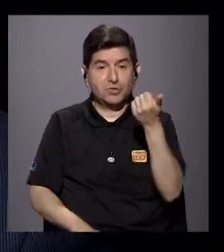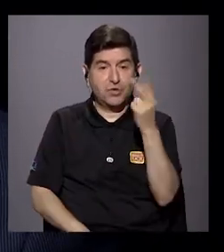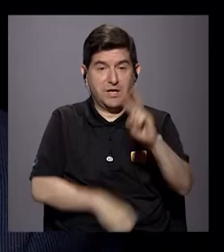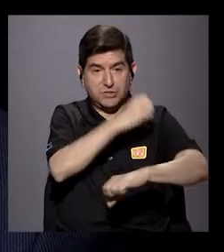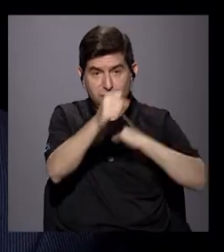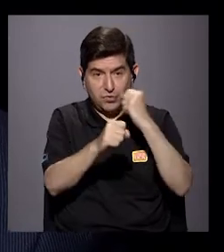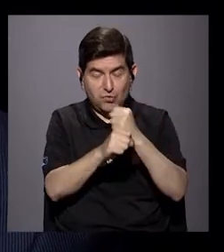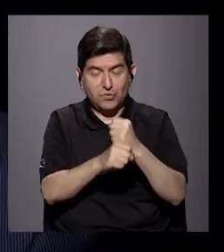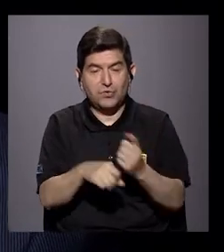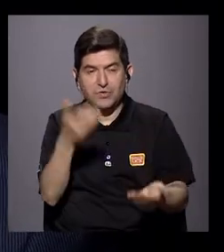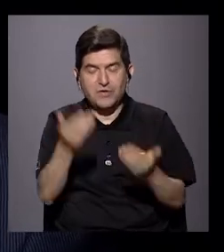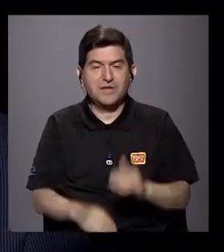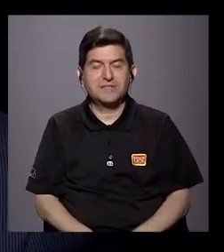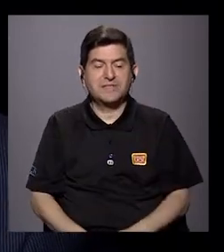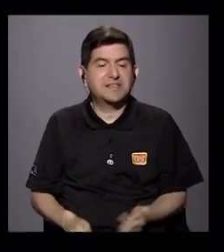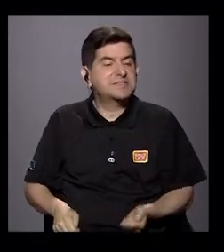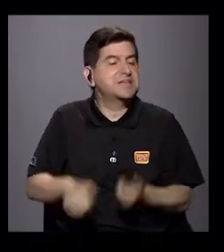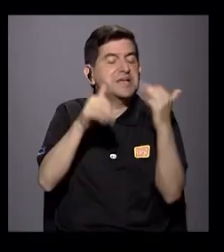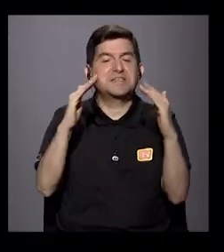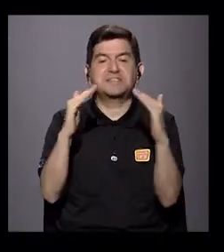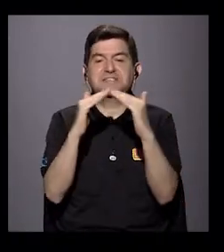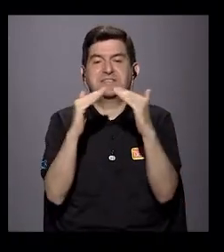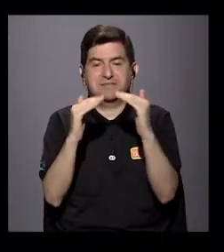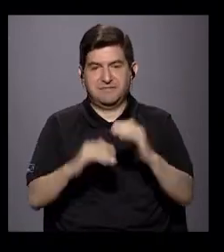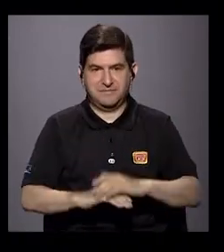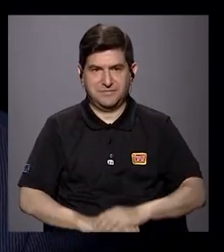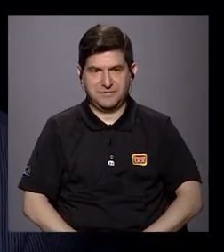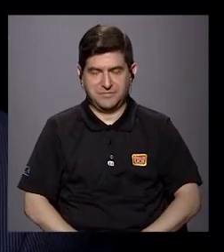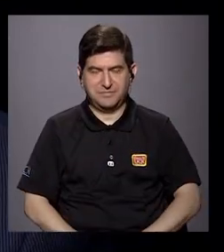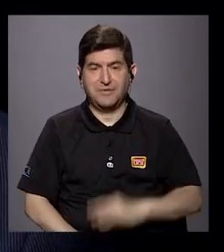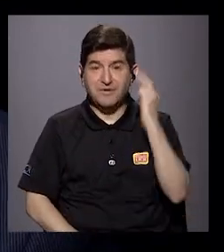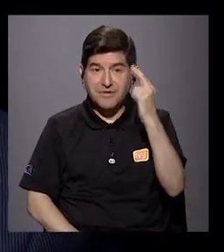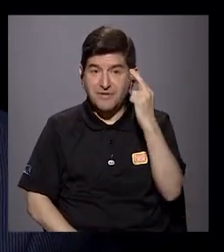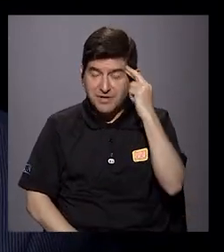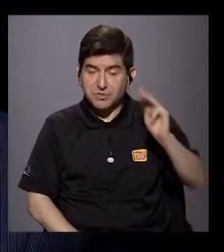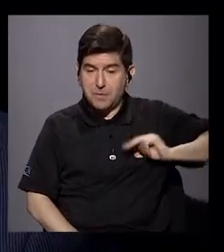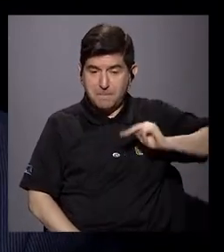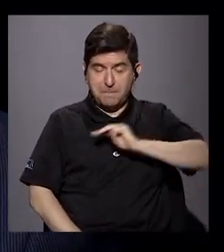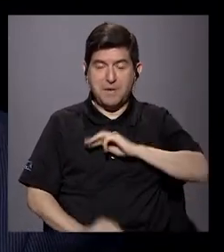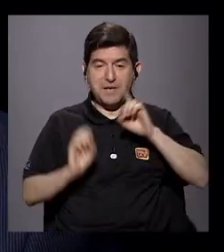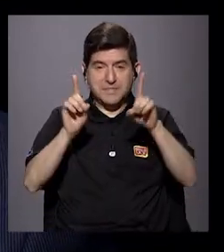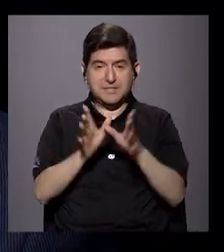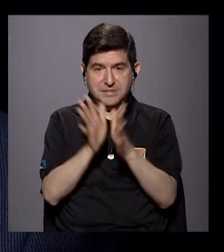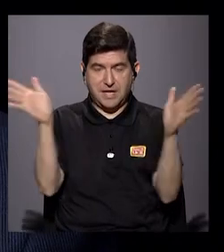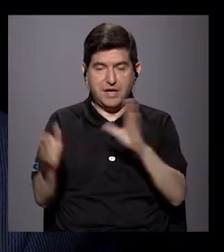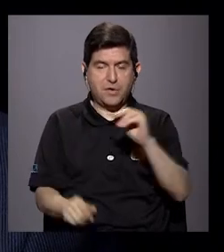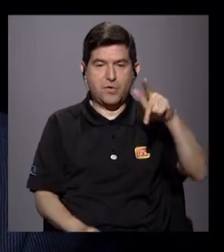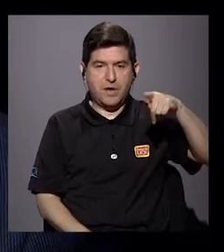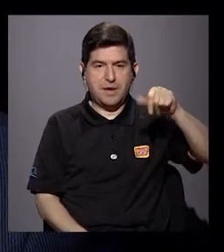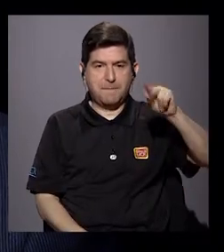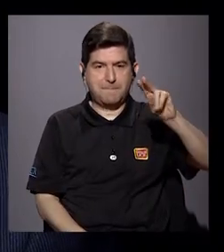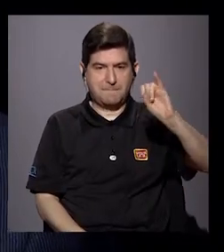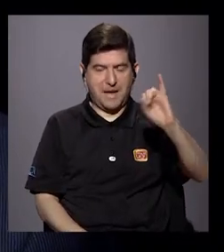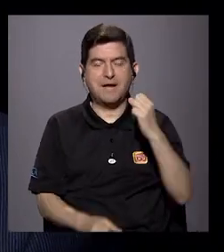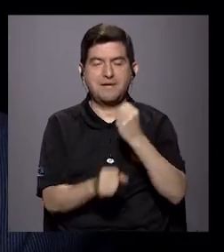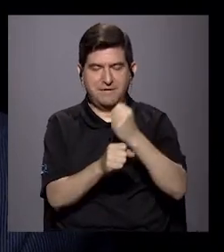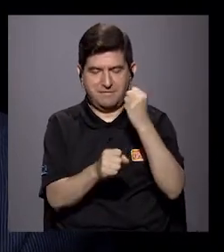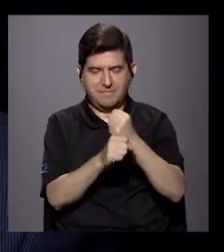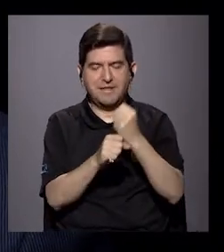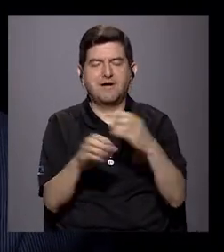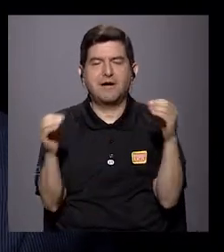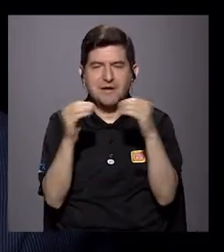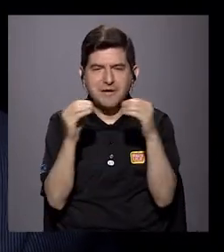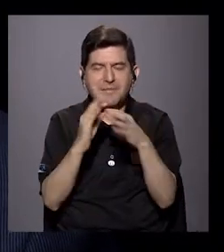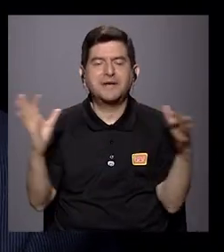años, muchas veces son expulsadas de sus casas. Y por lo tanto, el MEP y el PANI sí tienen un deber de trabajar de manera